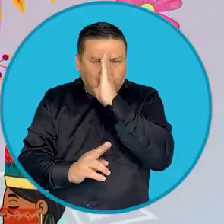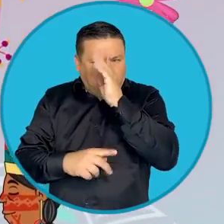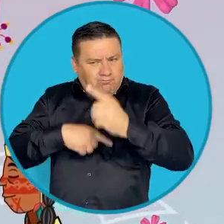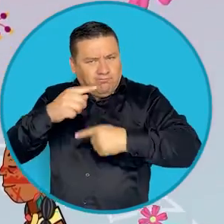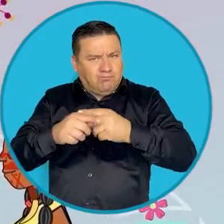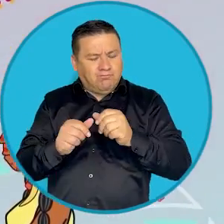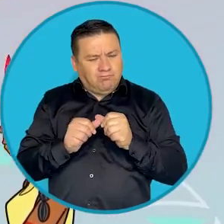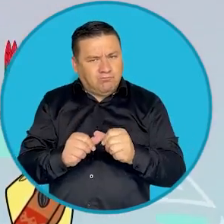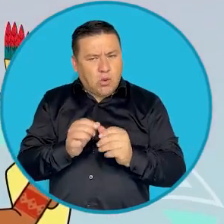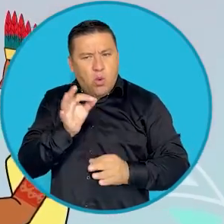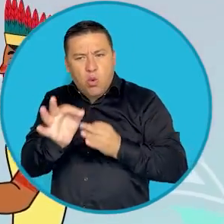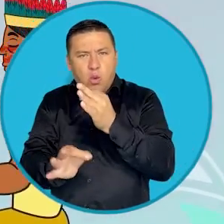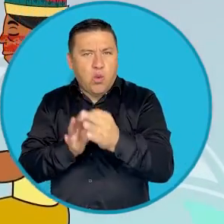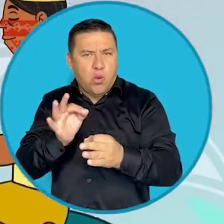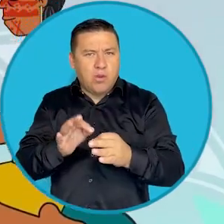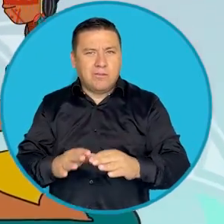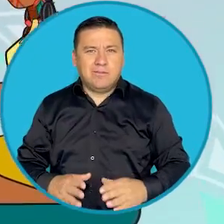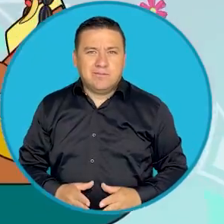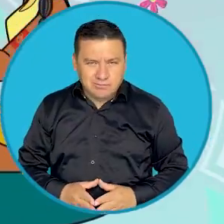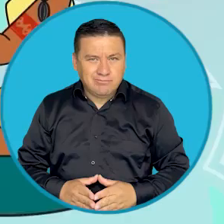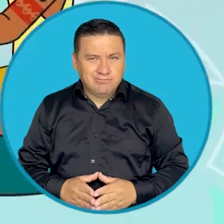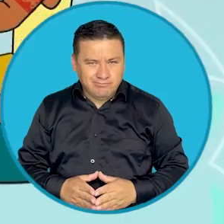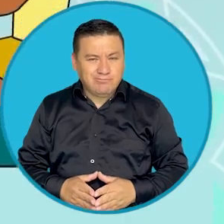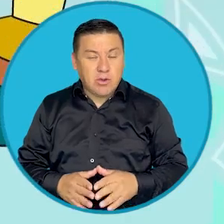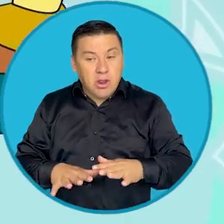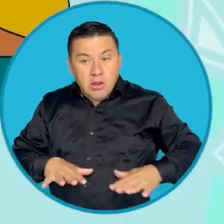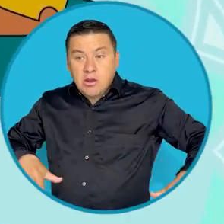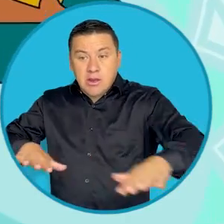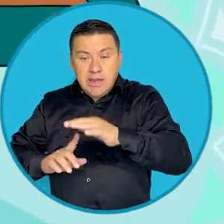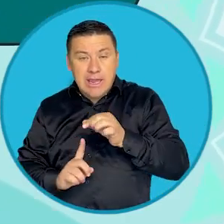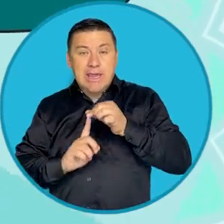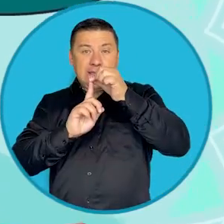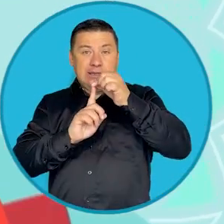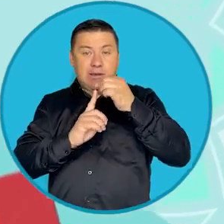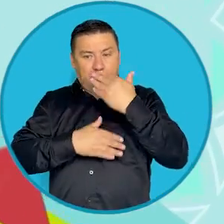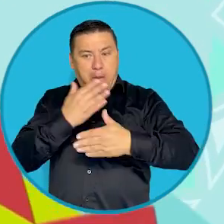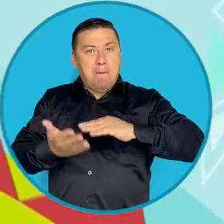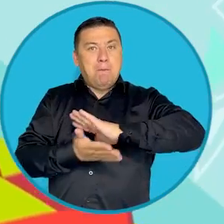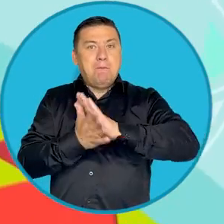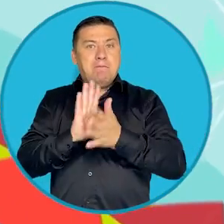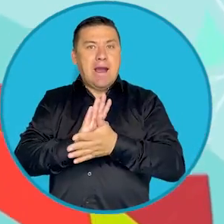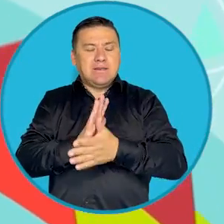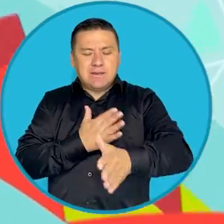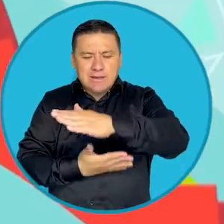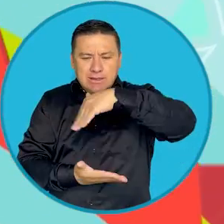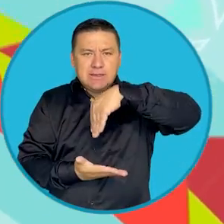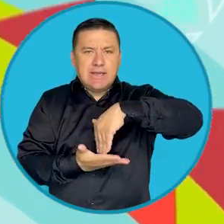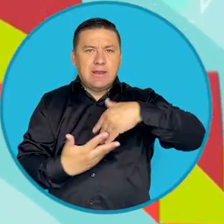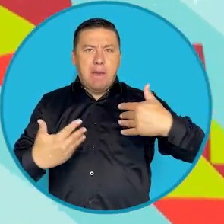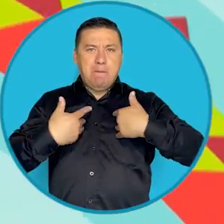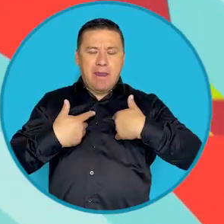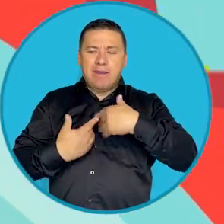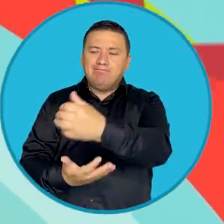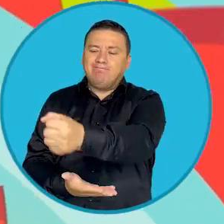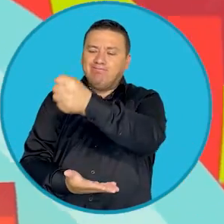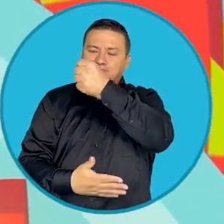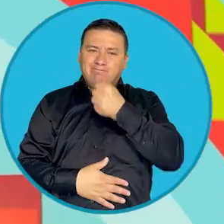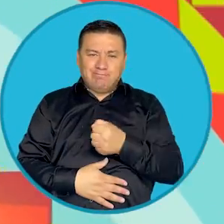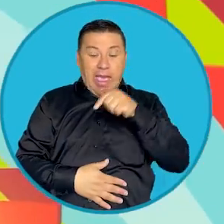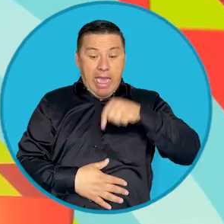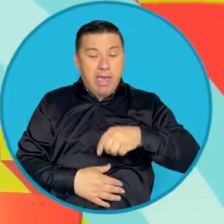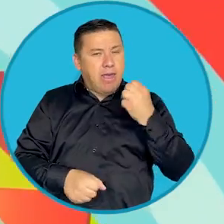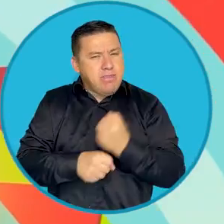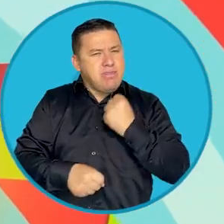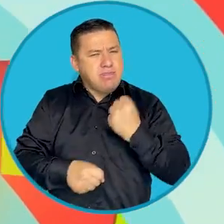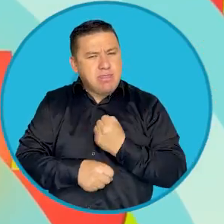ancestrales en resistir, cuidar y restaurar. En la Jurisdicción Especial para la Paz, la centralidad está en las víctimas. Desde